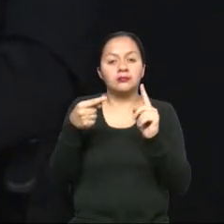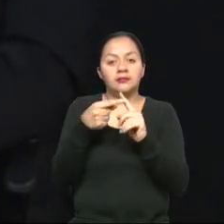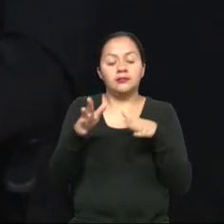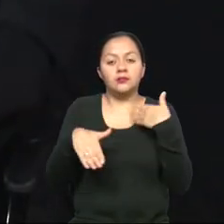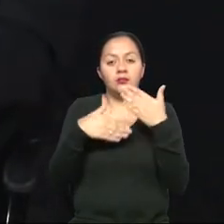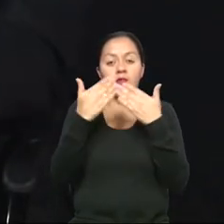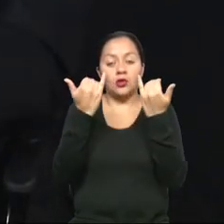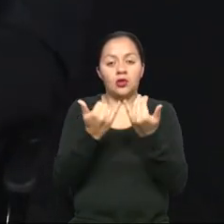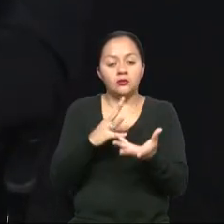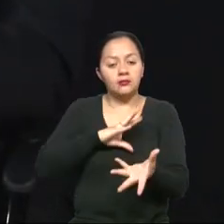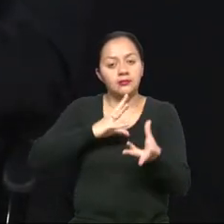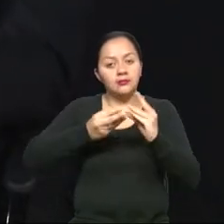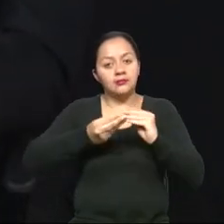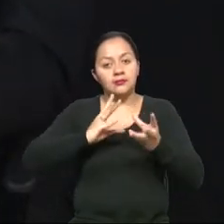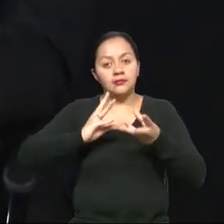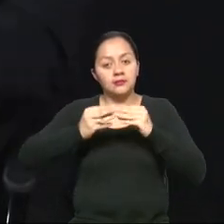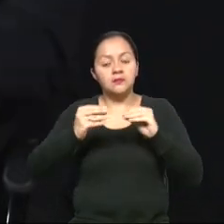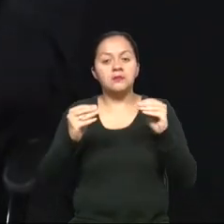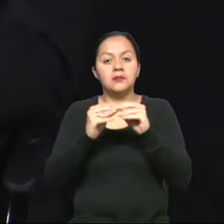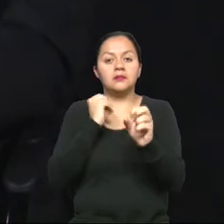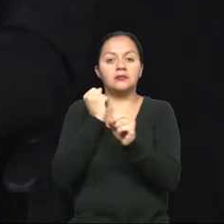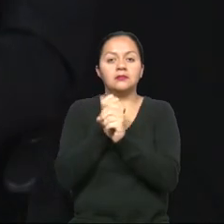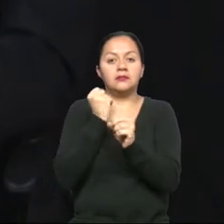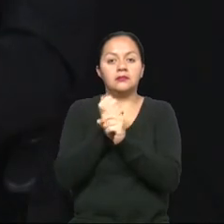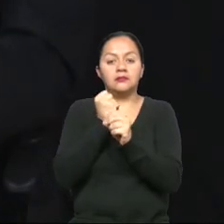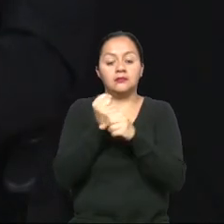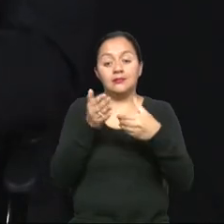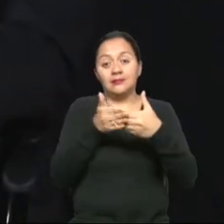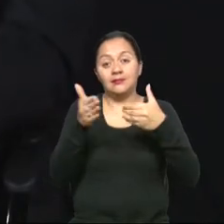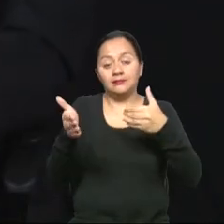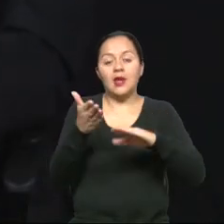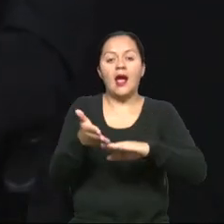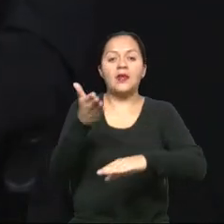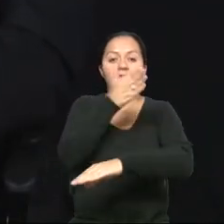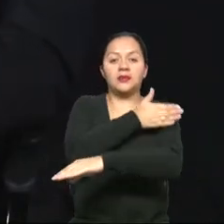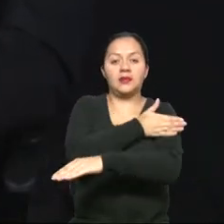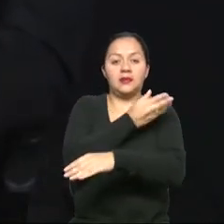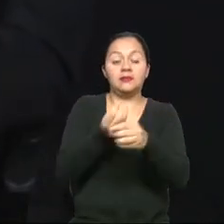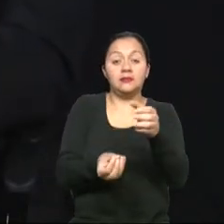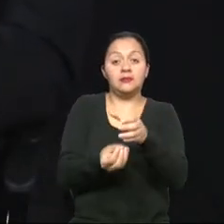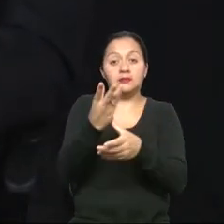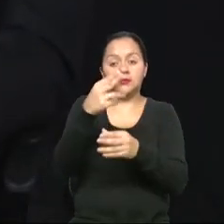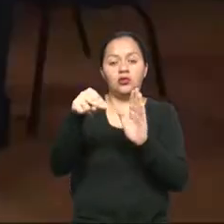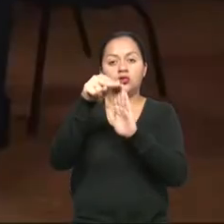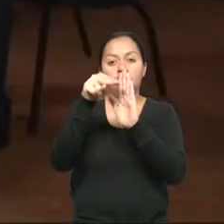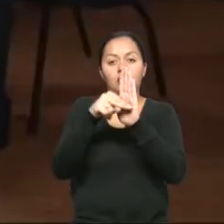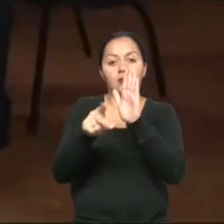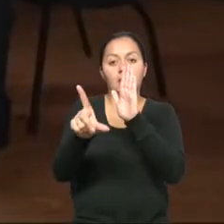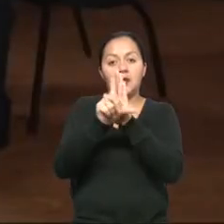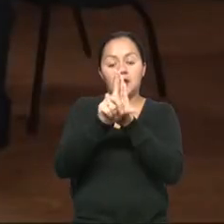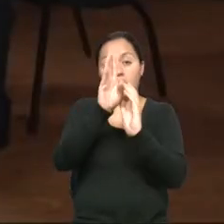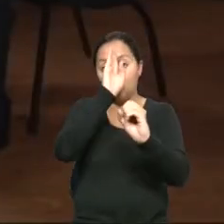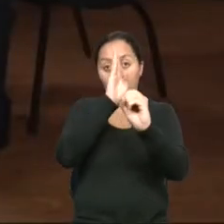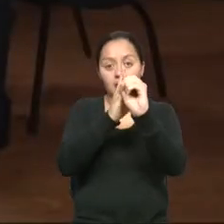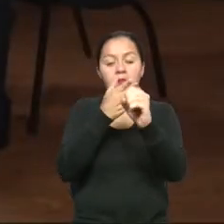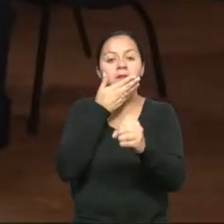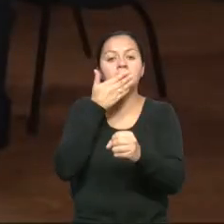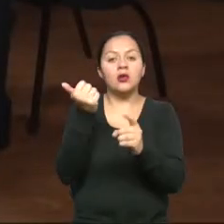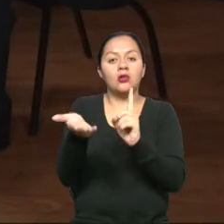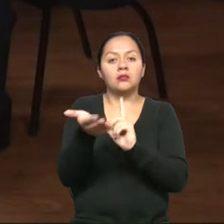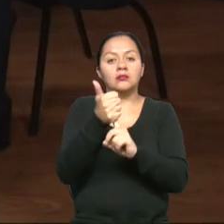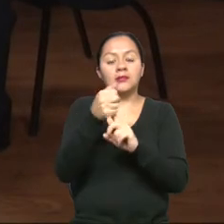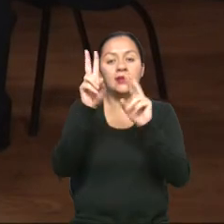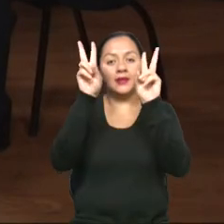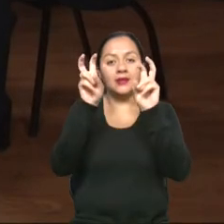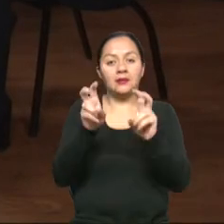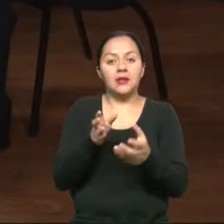en el mundo, ver cómo adoptarlo y también trabajar en sus etapas primarias de creación de las normativas con el fin de tener lo mejor que existe en el tema de